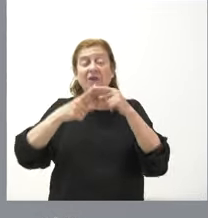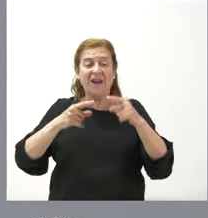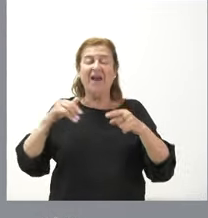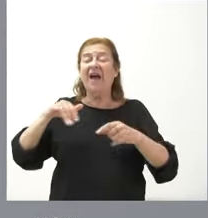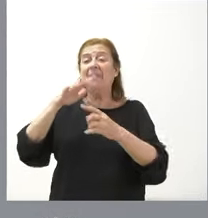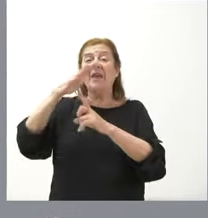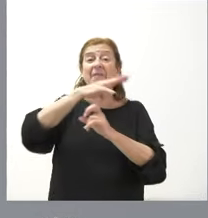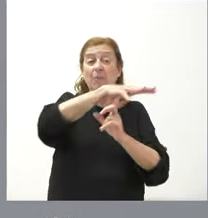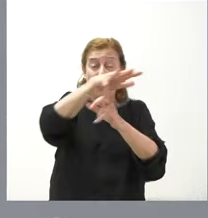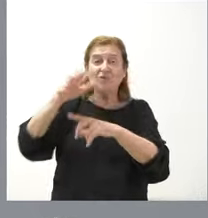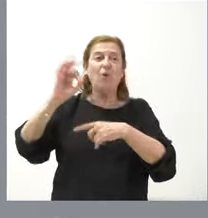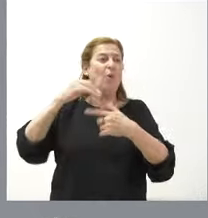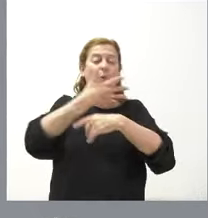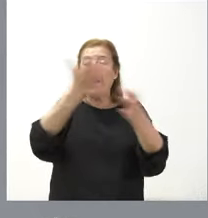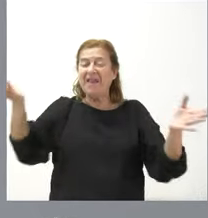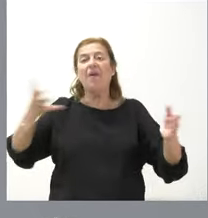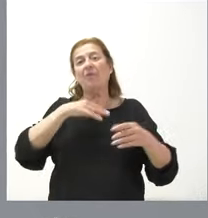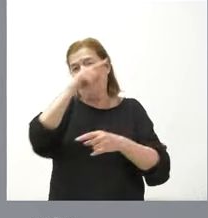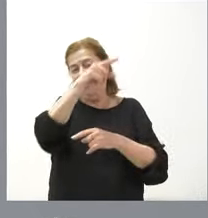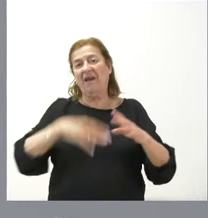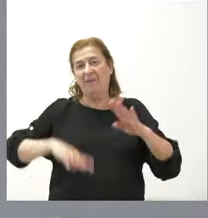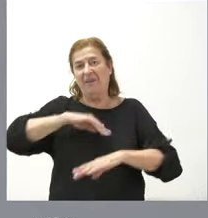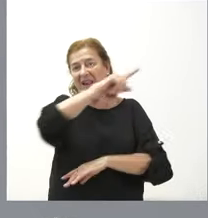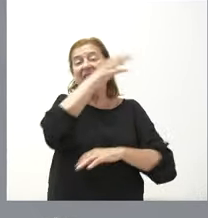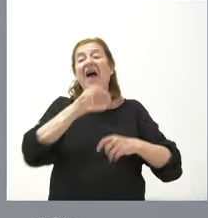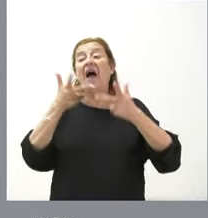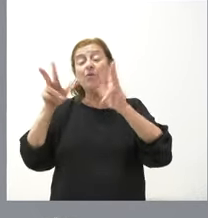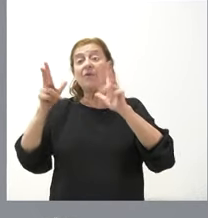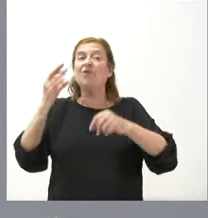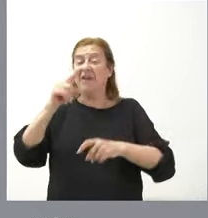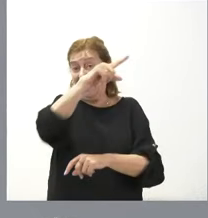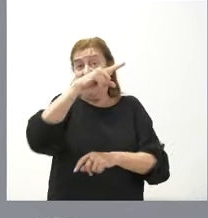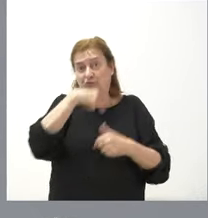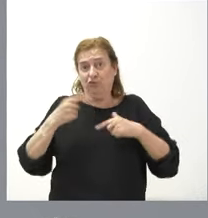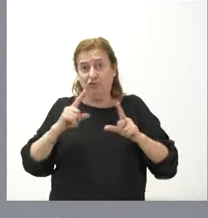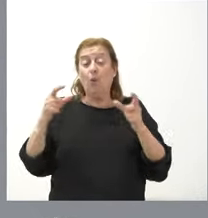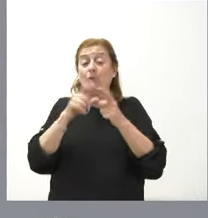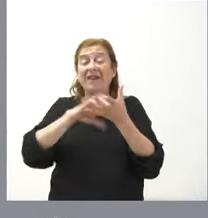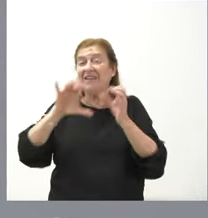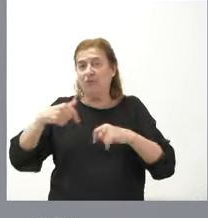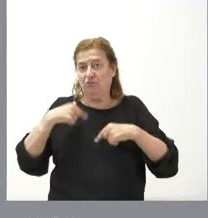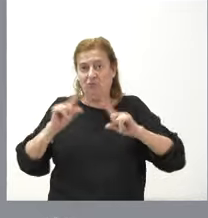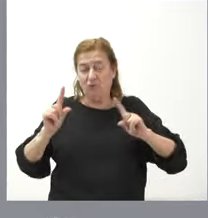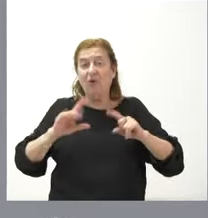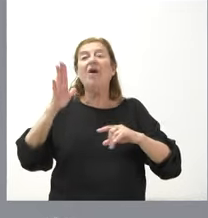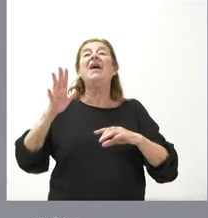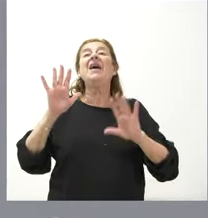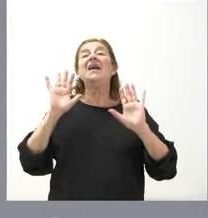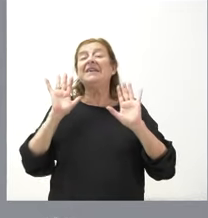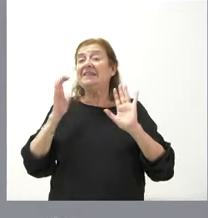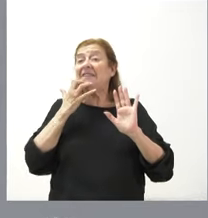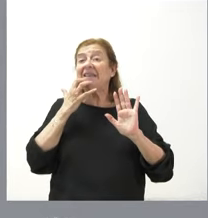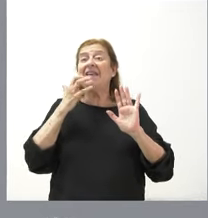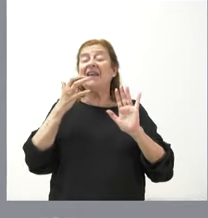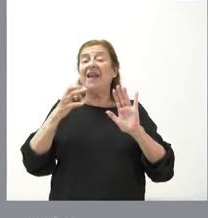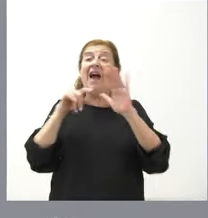de cualquier helipuerto y por tanto dar esas autorizaciones y las condiciones de su uso no es la Junta de Castilla y León en la medida en que la